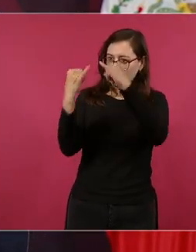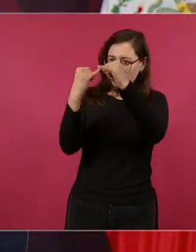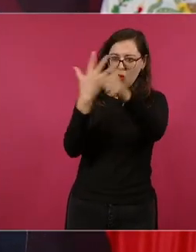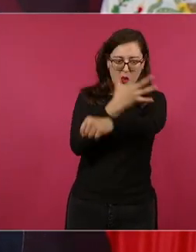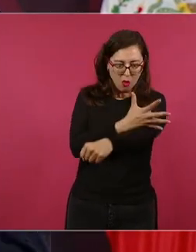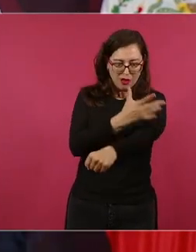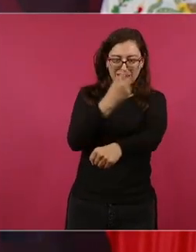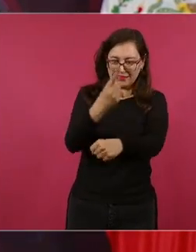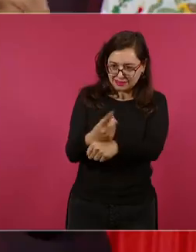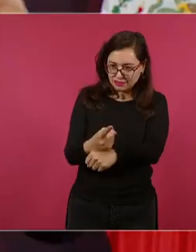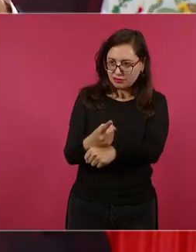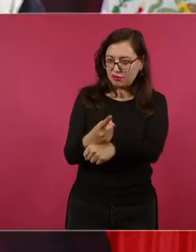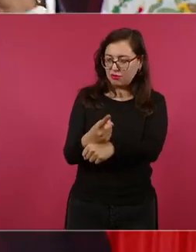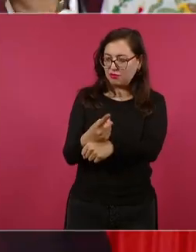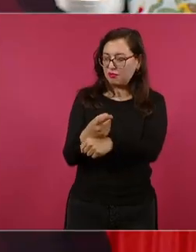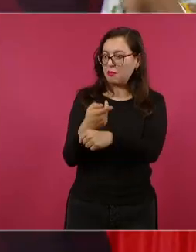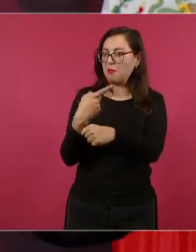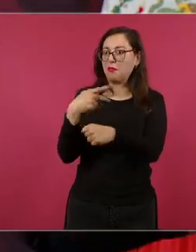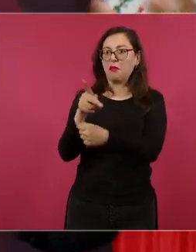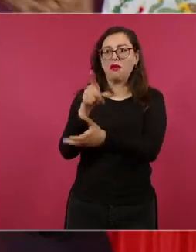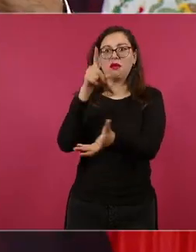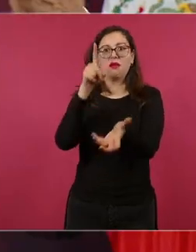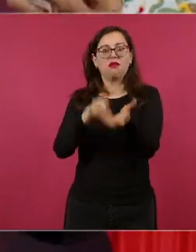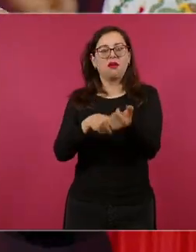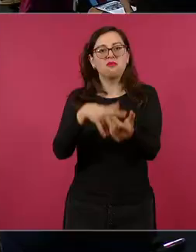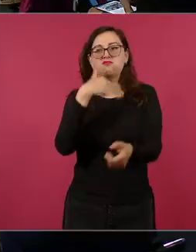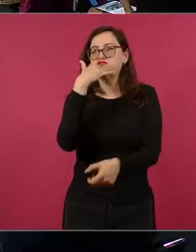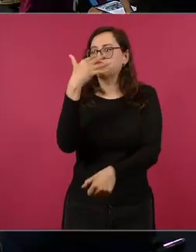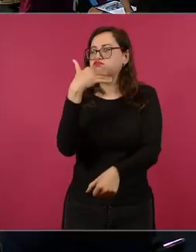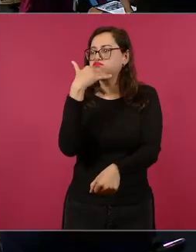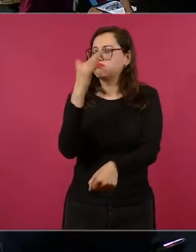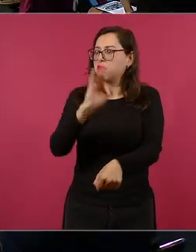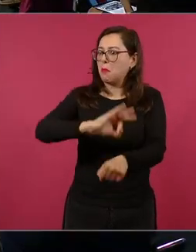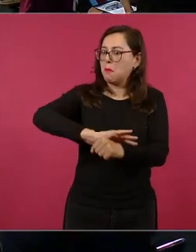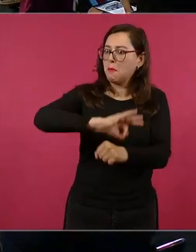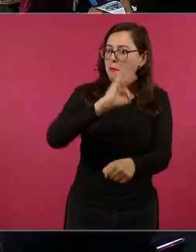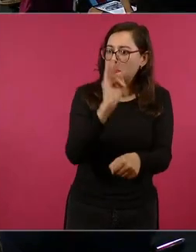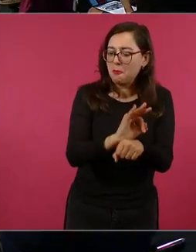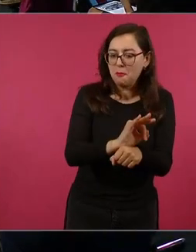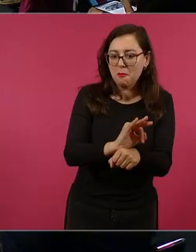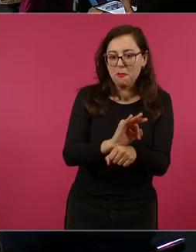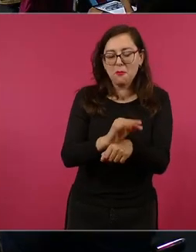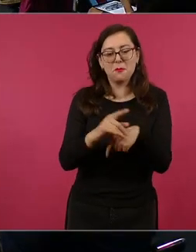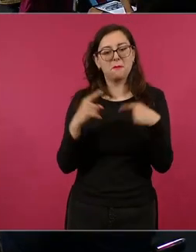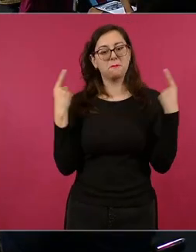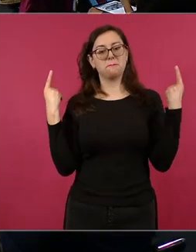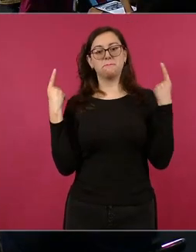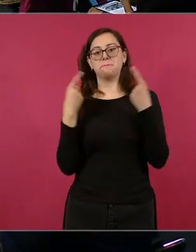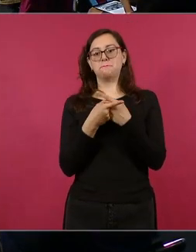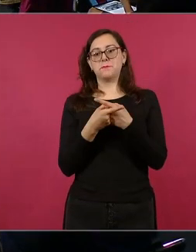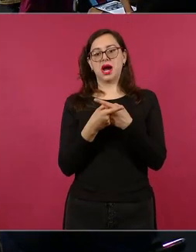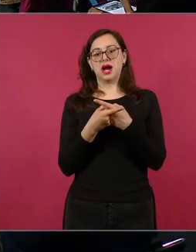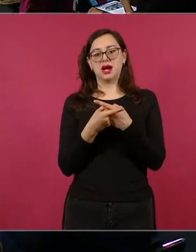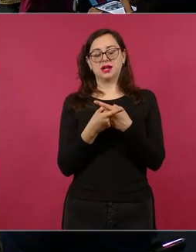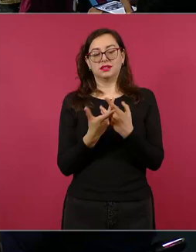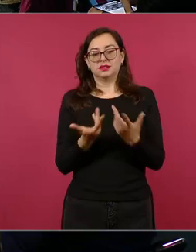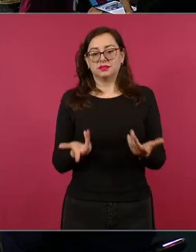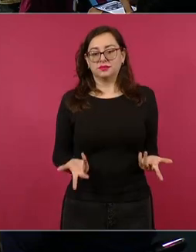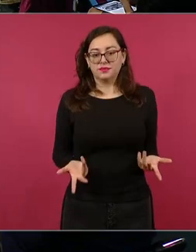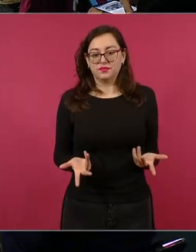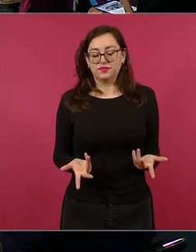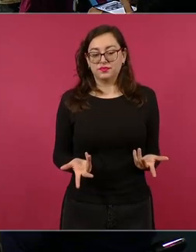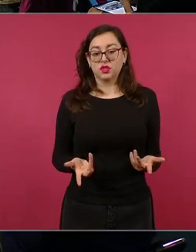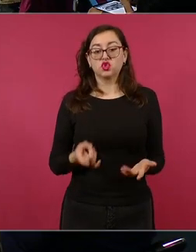para simular de que se combatía la corrupción